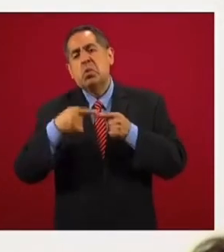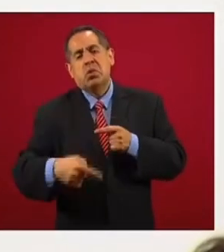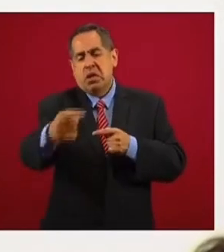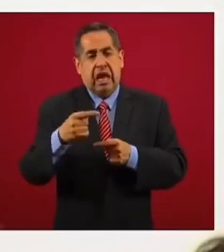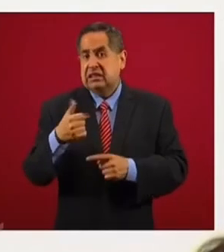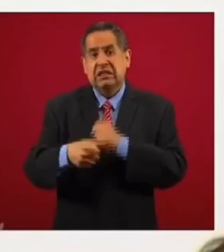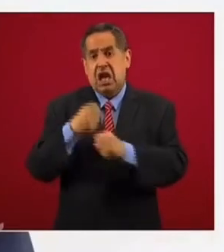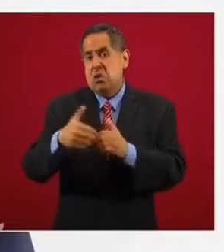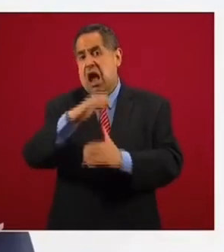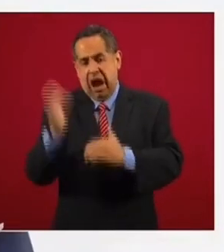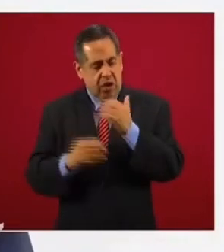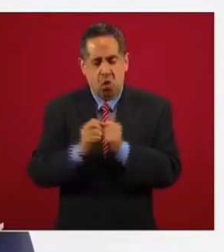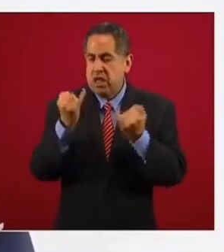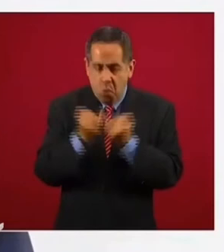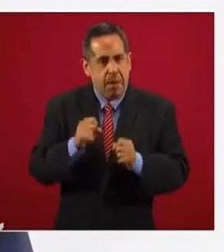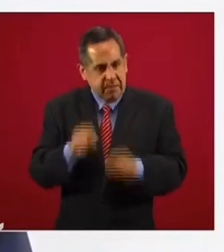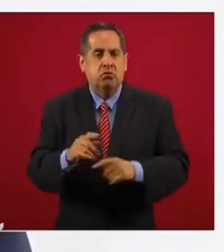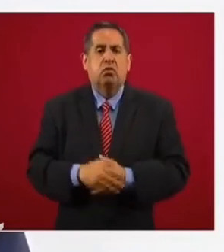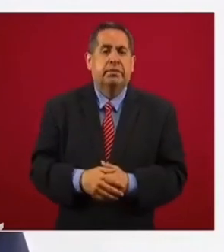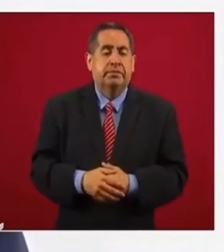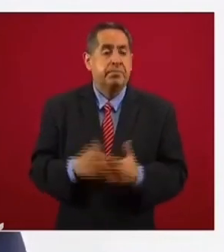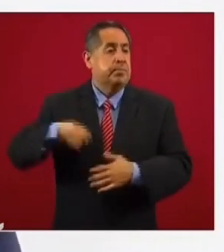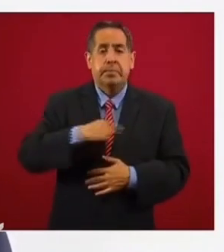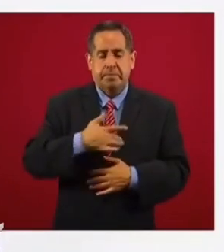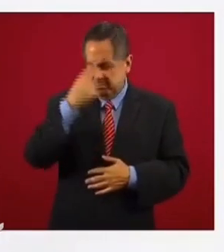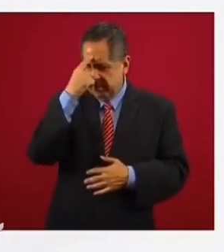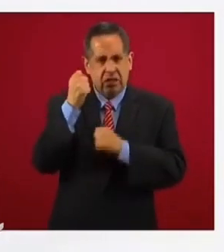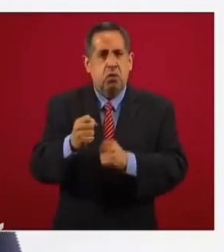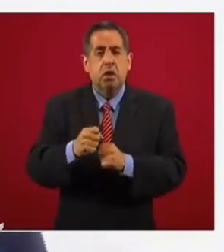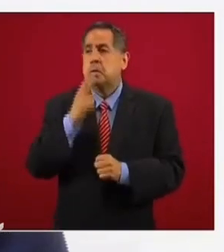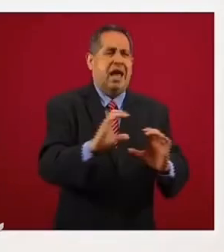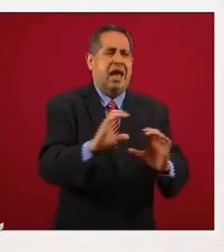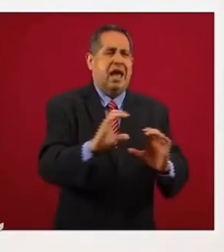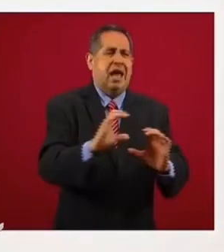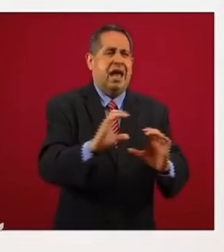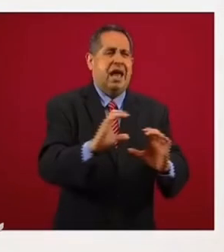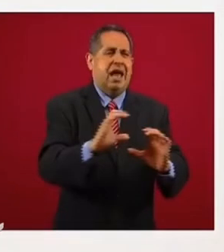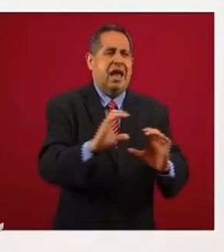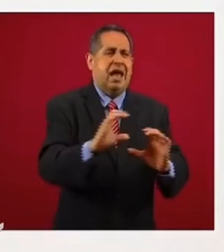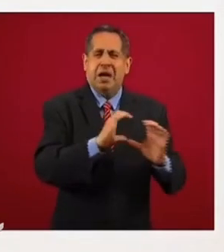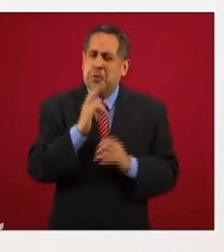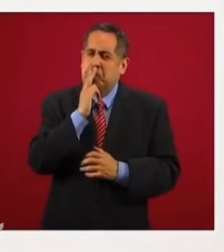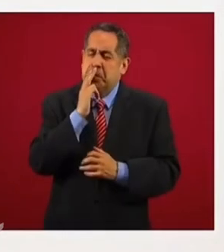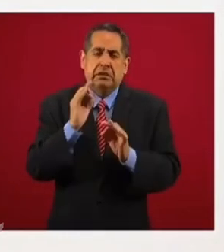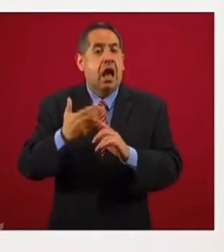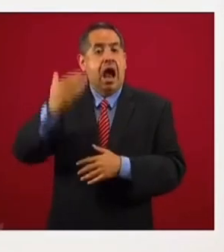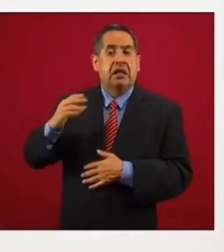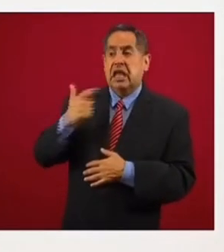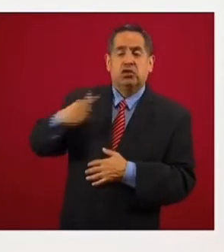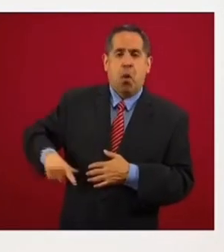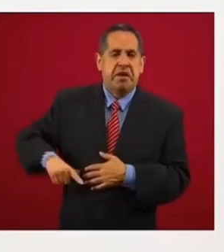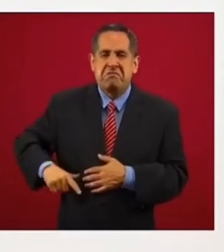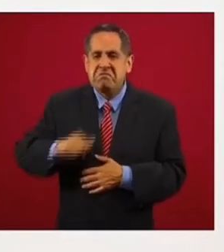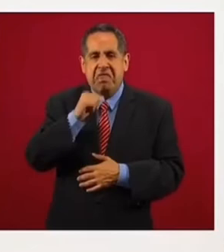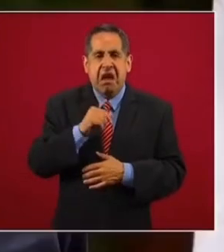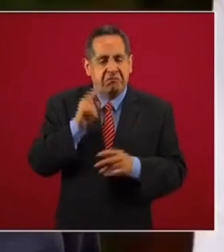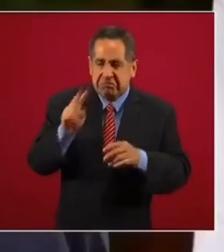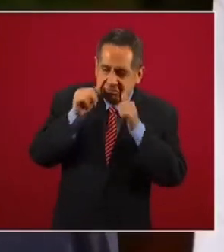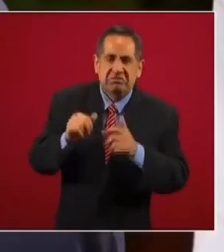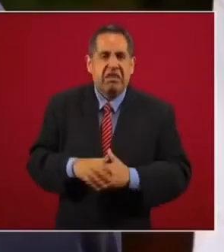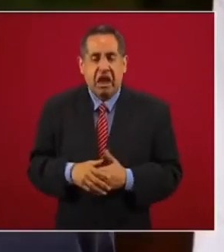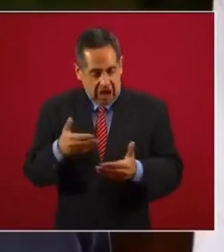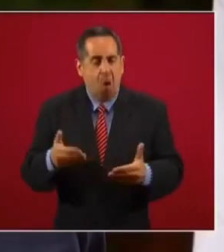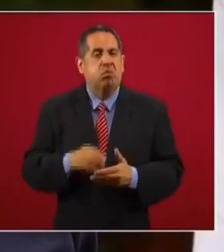el sexenio. Por convicción, hemos decidido cuidar el medio ambiente como nunca pusieron los anteriores gobiernos. Y lo más